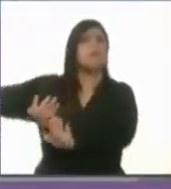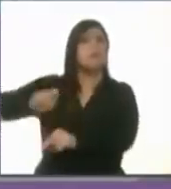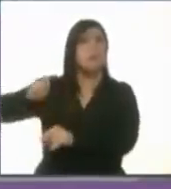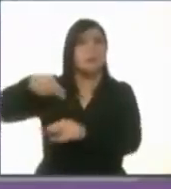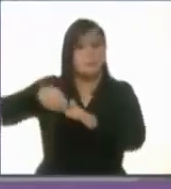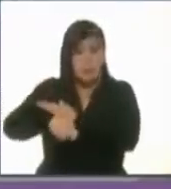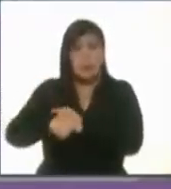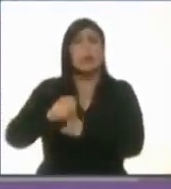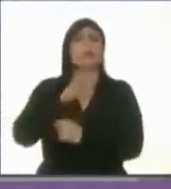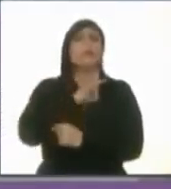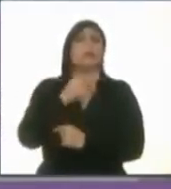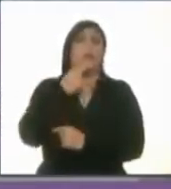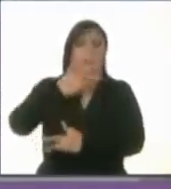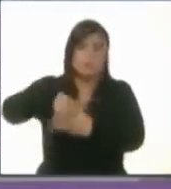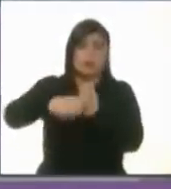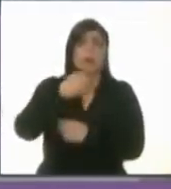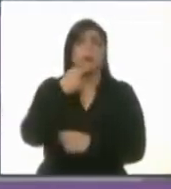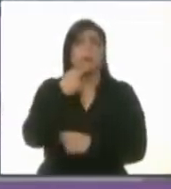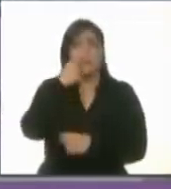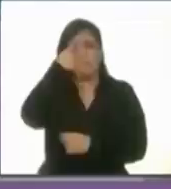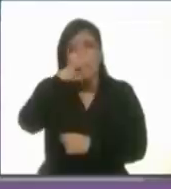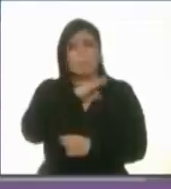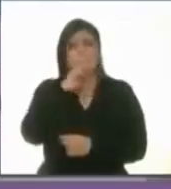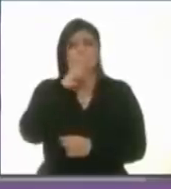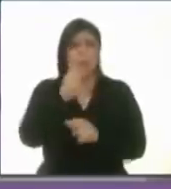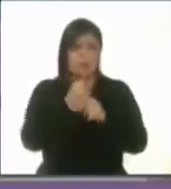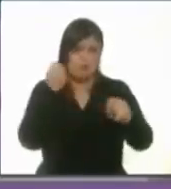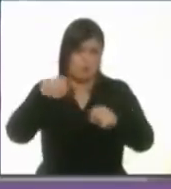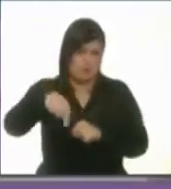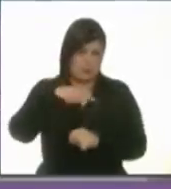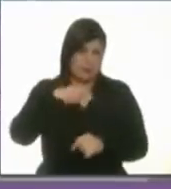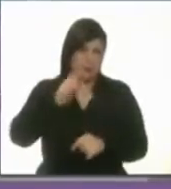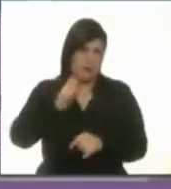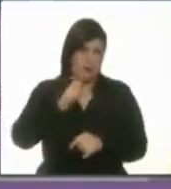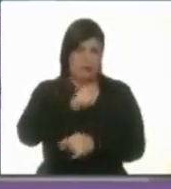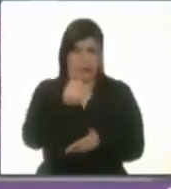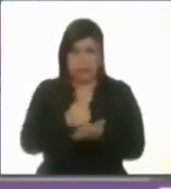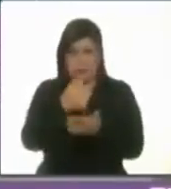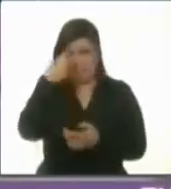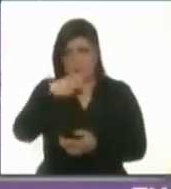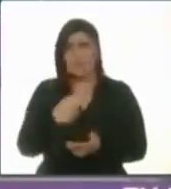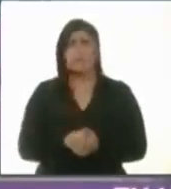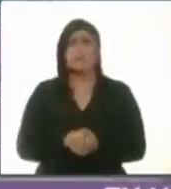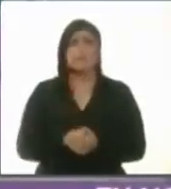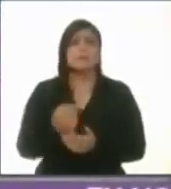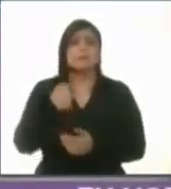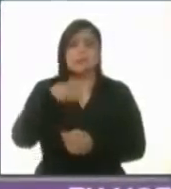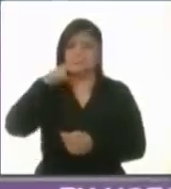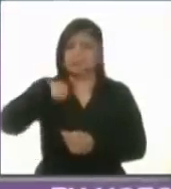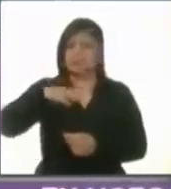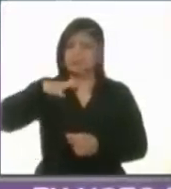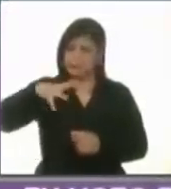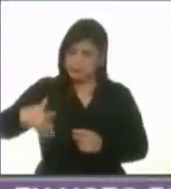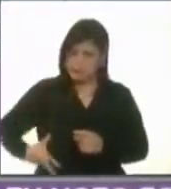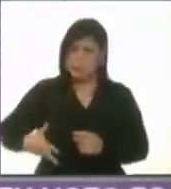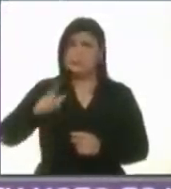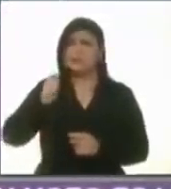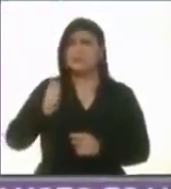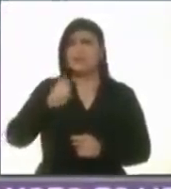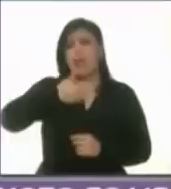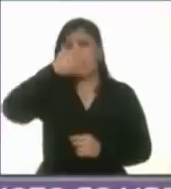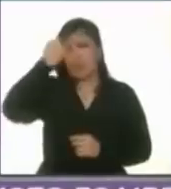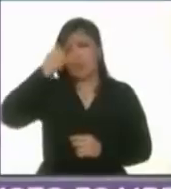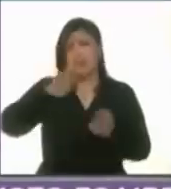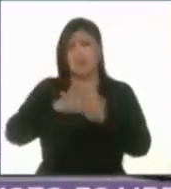un mejor servicio de transporte público pero quiero decirles una cosa soy la orgullosa candidata del partido que